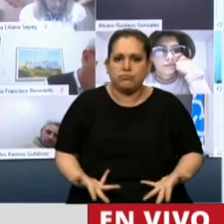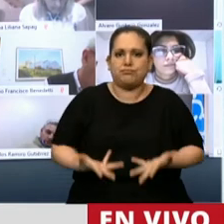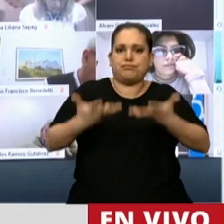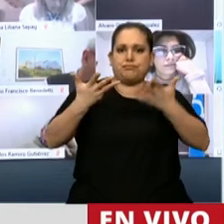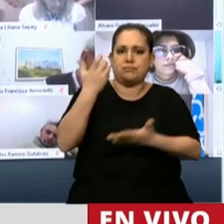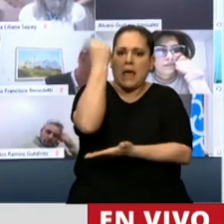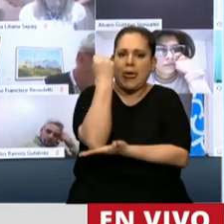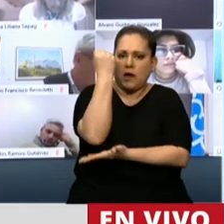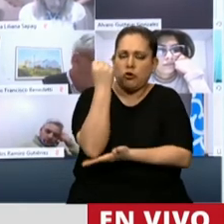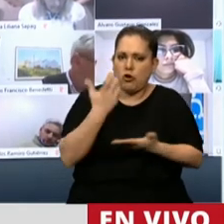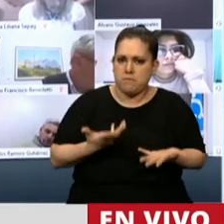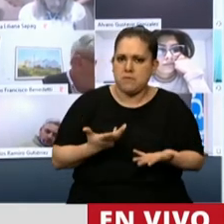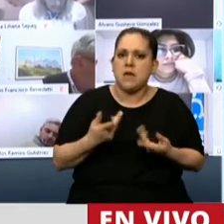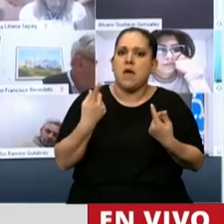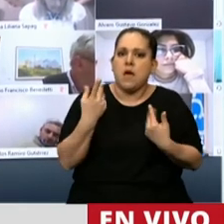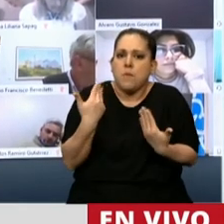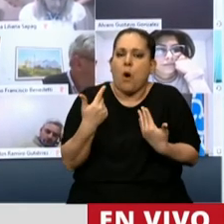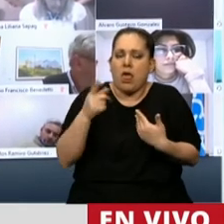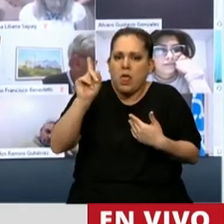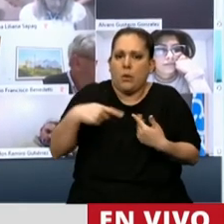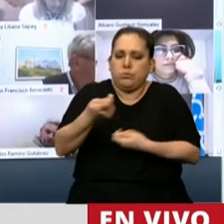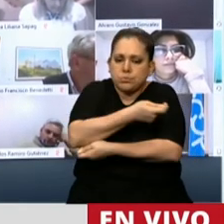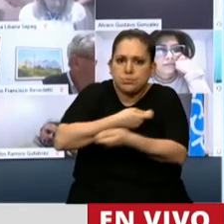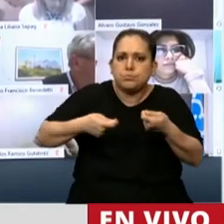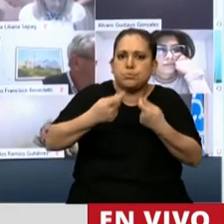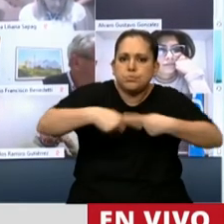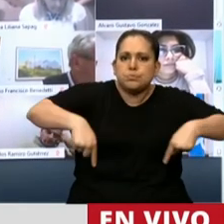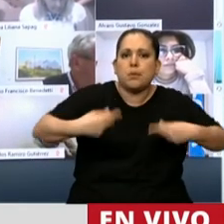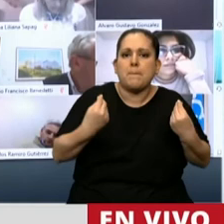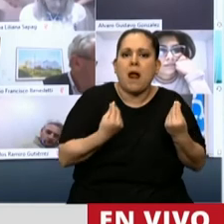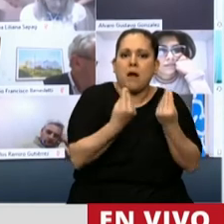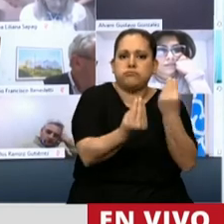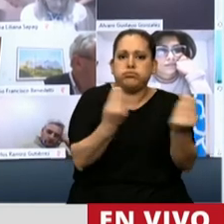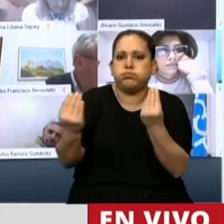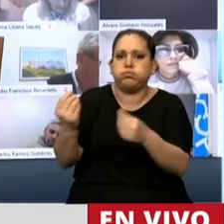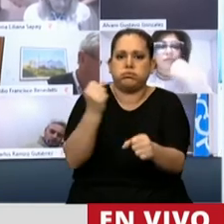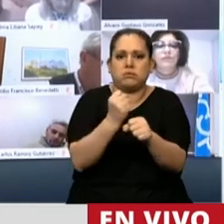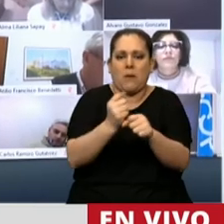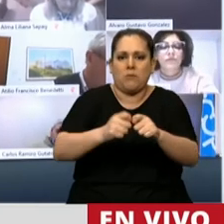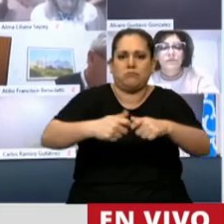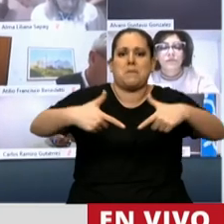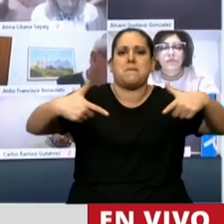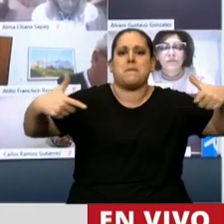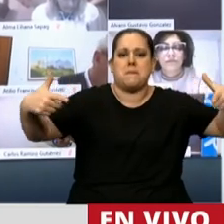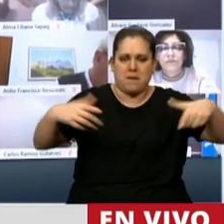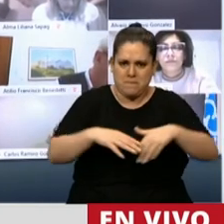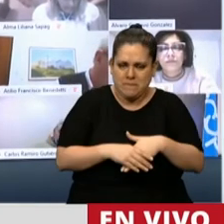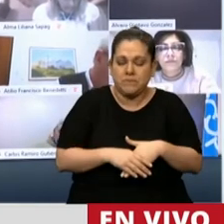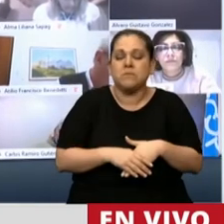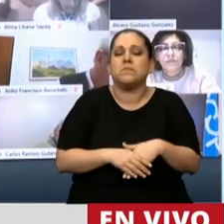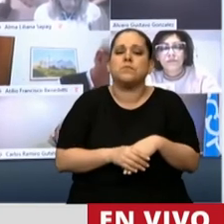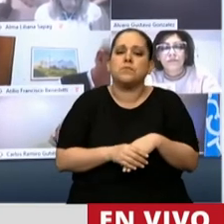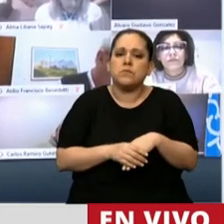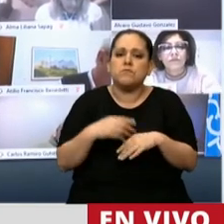y a generar este círculo virtuoso que es que haya más trabajo en la República Argentina. En definitiva, creo